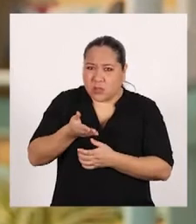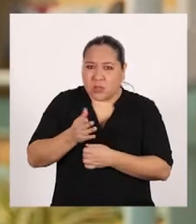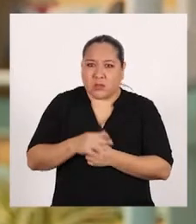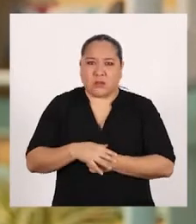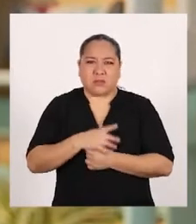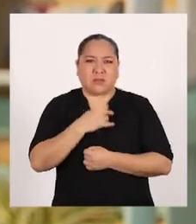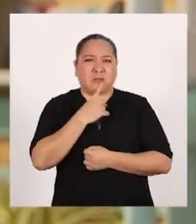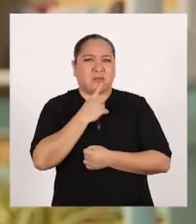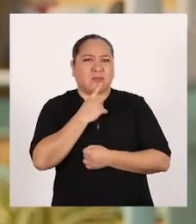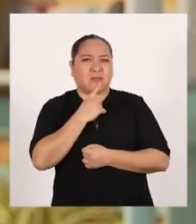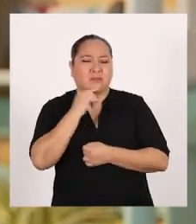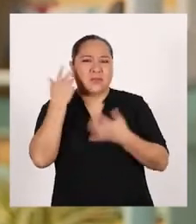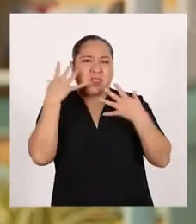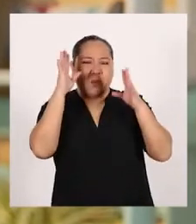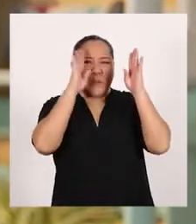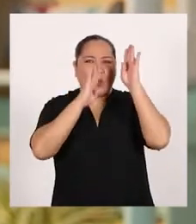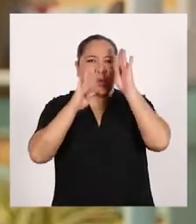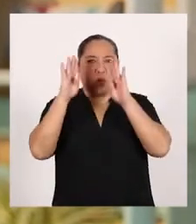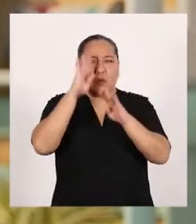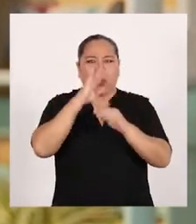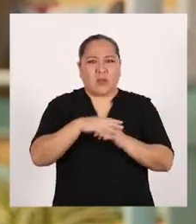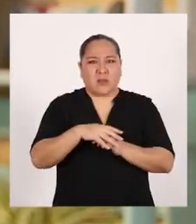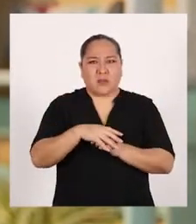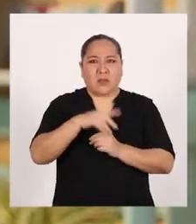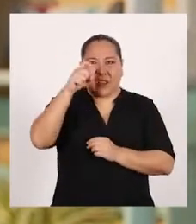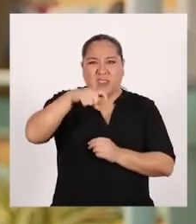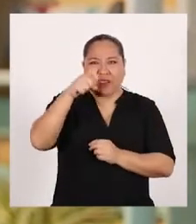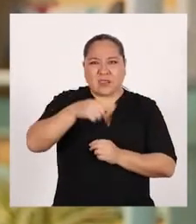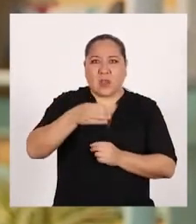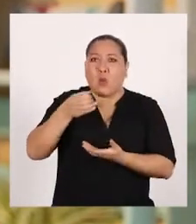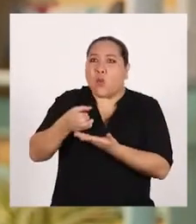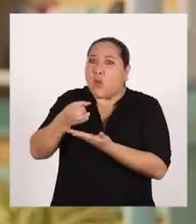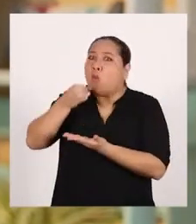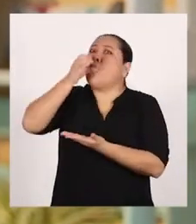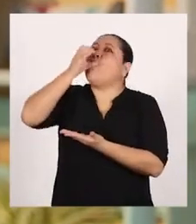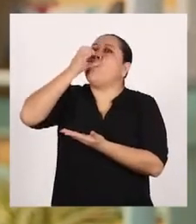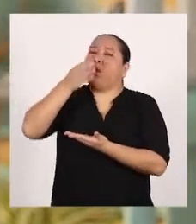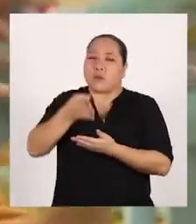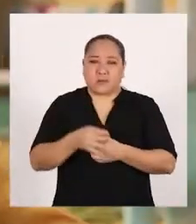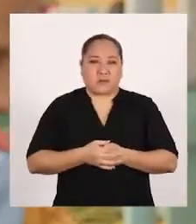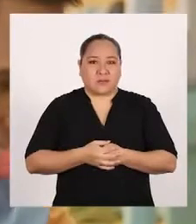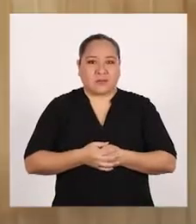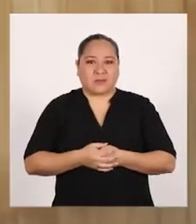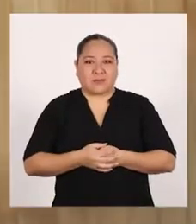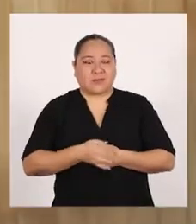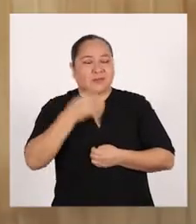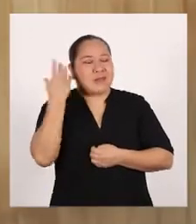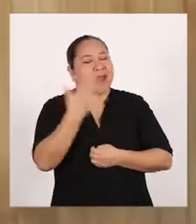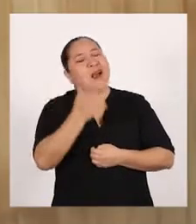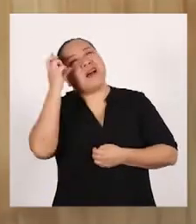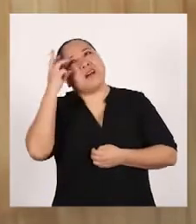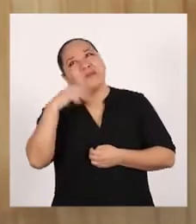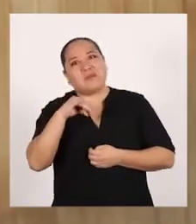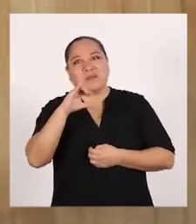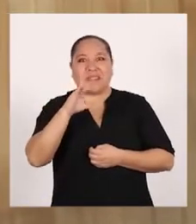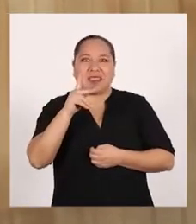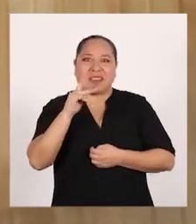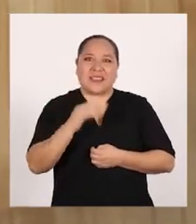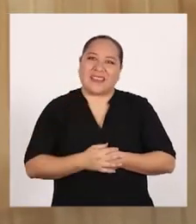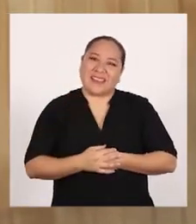Ahora sí me preocupé Creo que necesito un vaso con agua ¡Ay, Mickey!